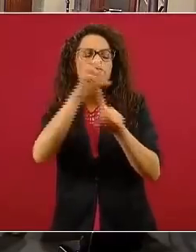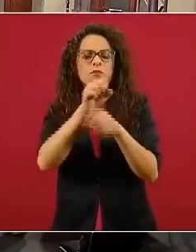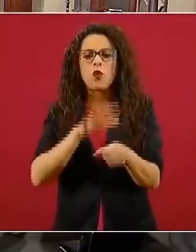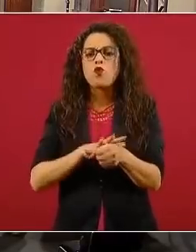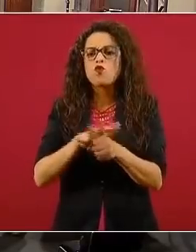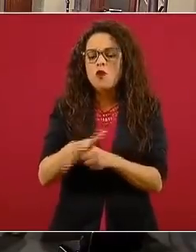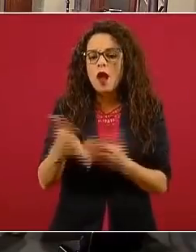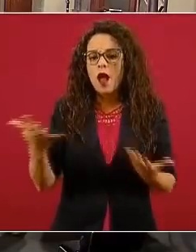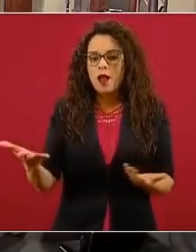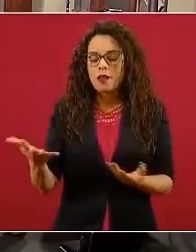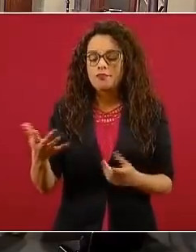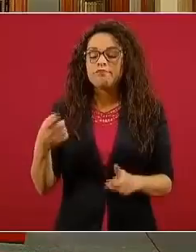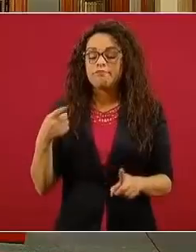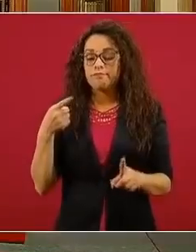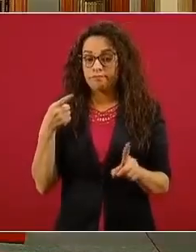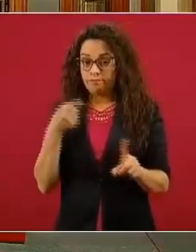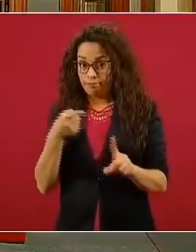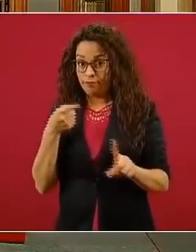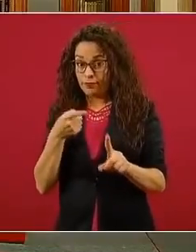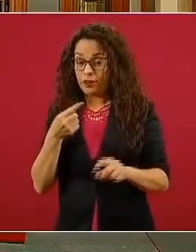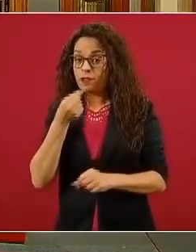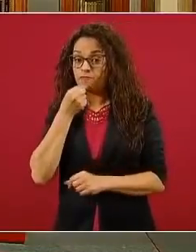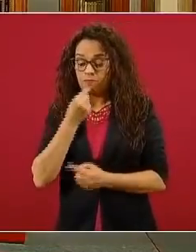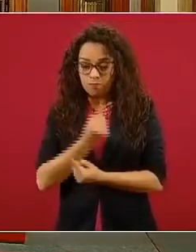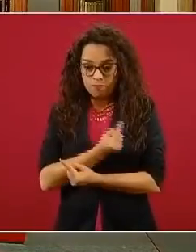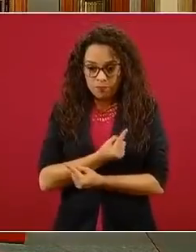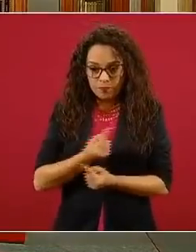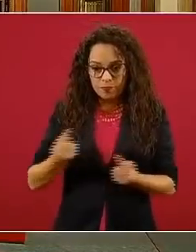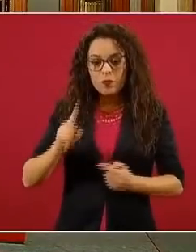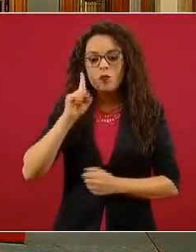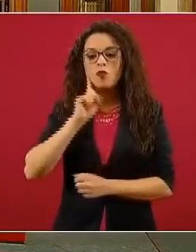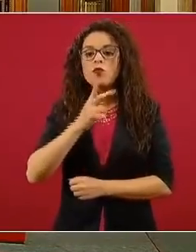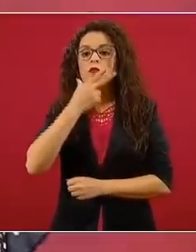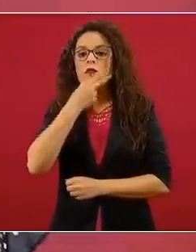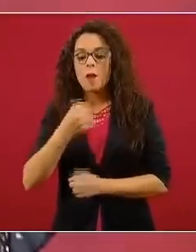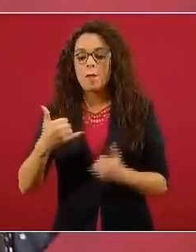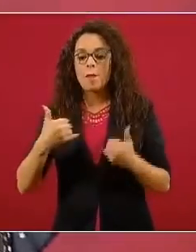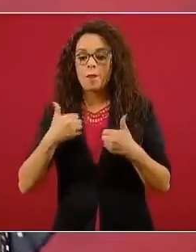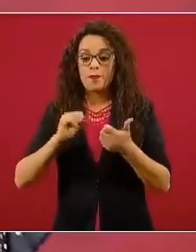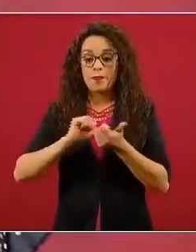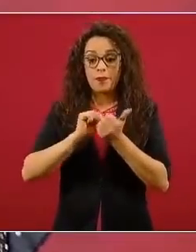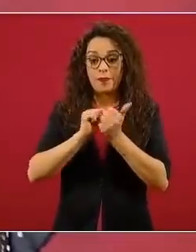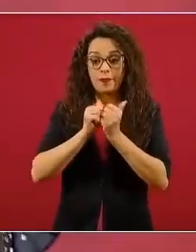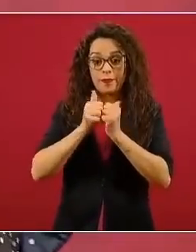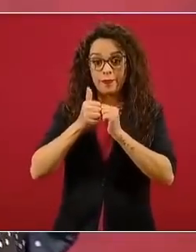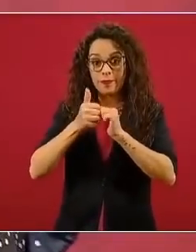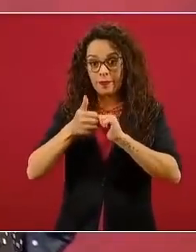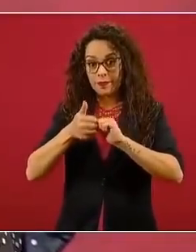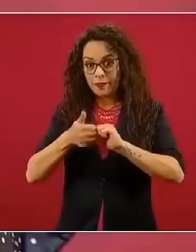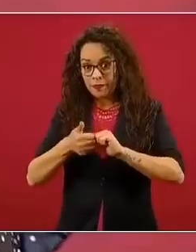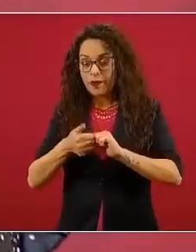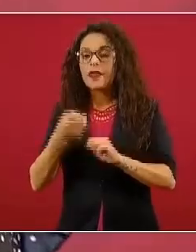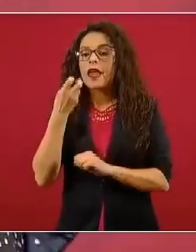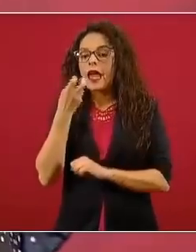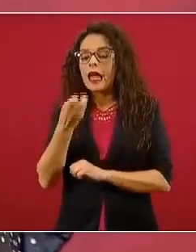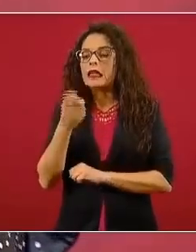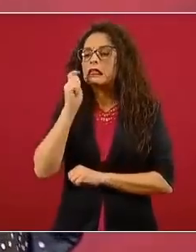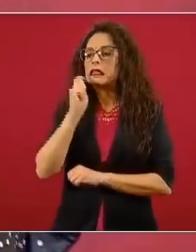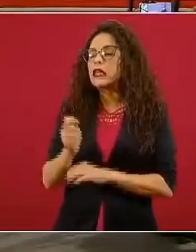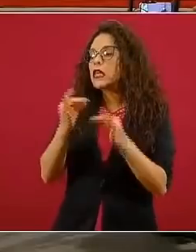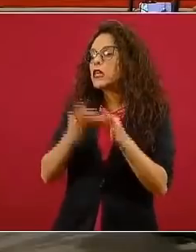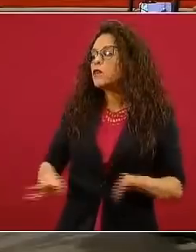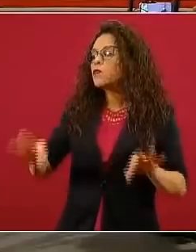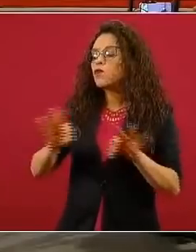específico es que los niños, las niñas y las adolescentes valoren la salud y las acciones que